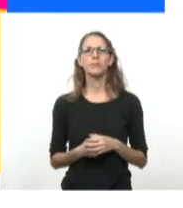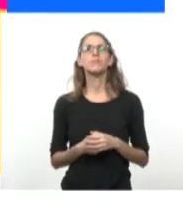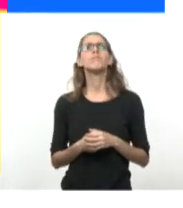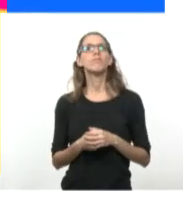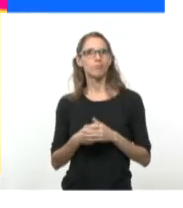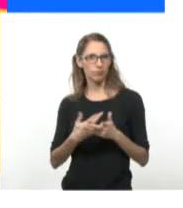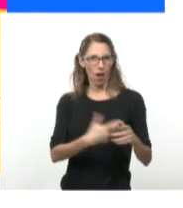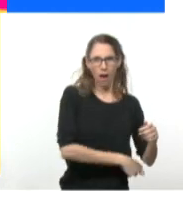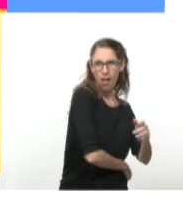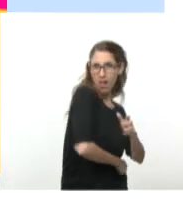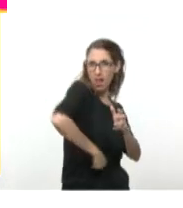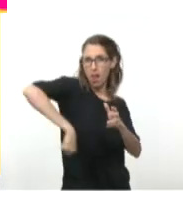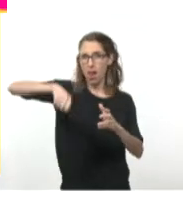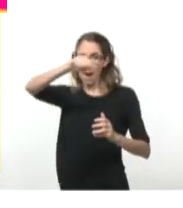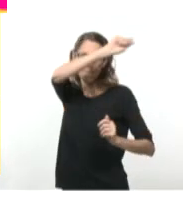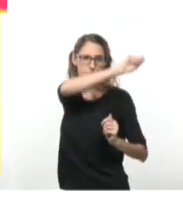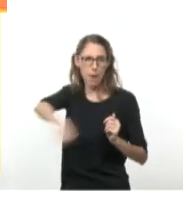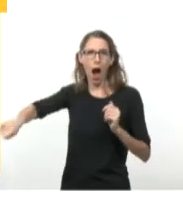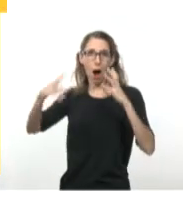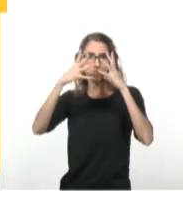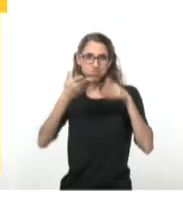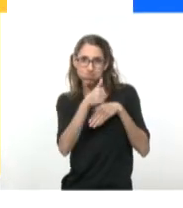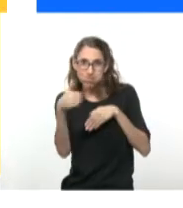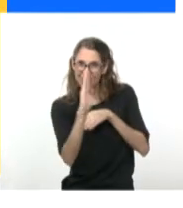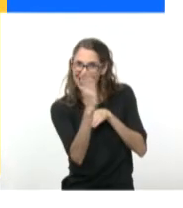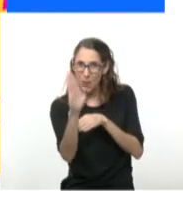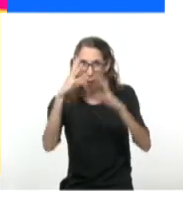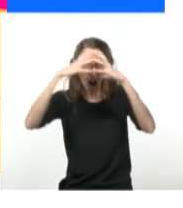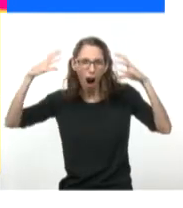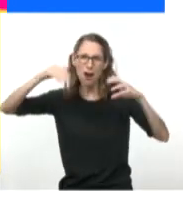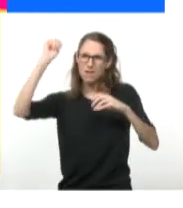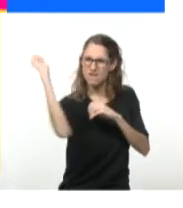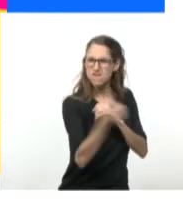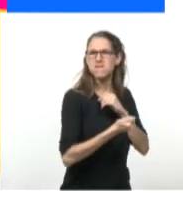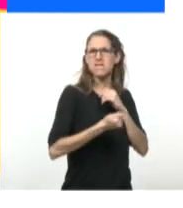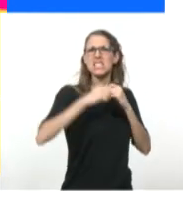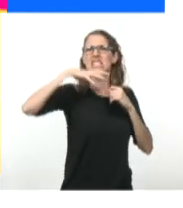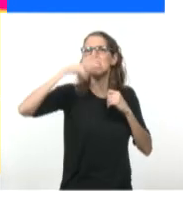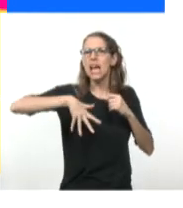sable de Hernán hiere al pez martillo. Las aguas se tiñen de rojo.